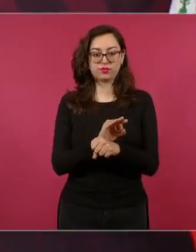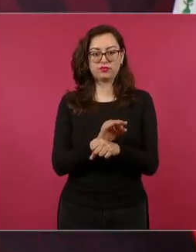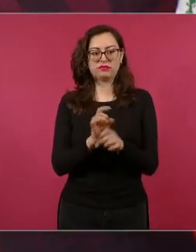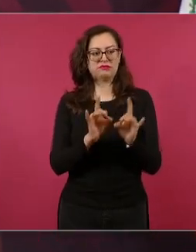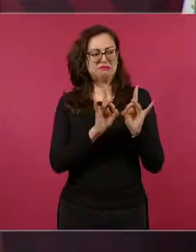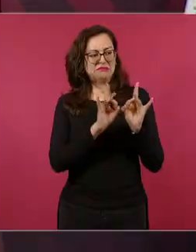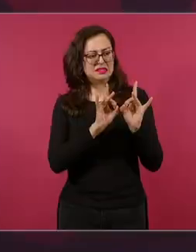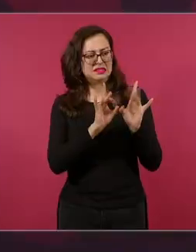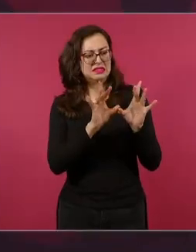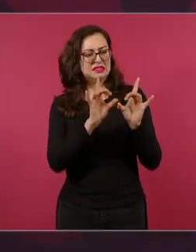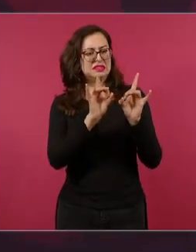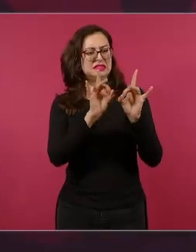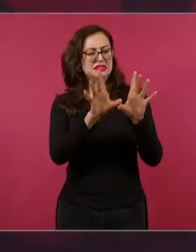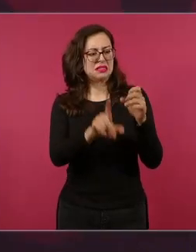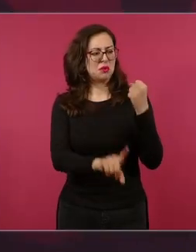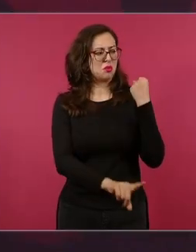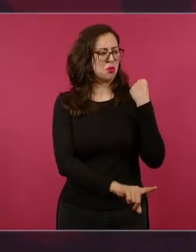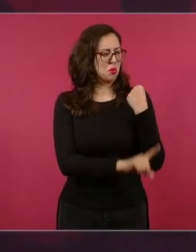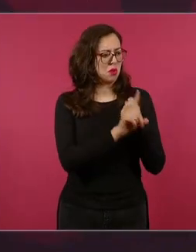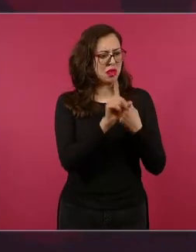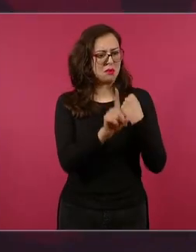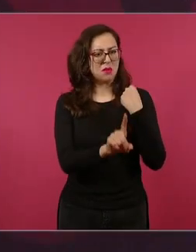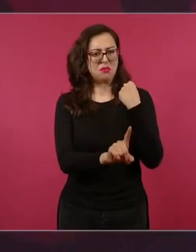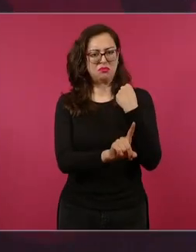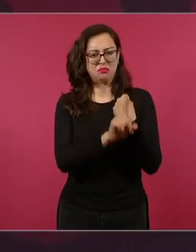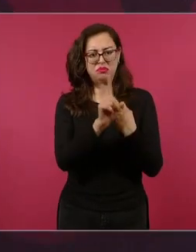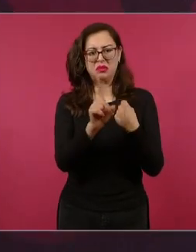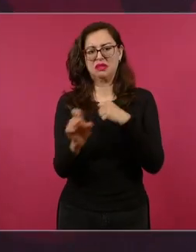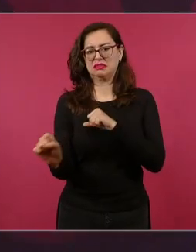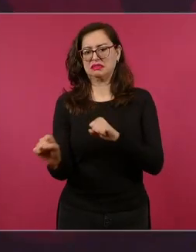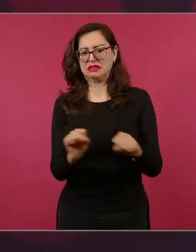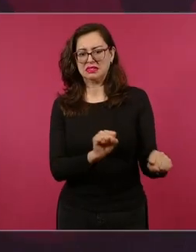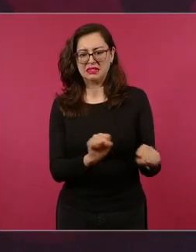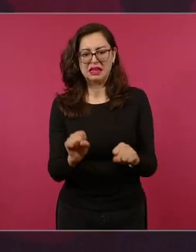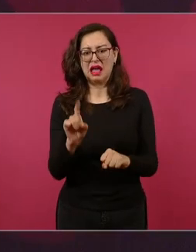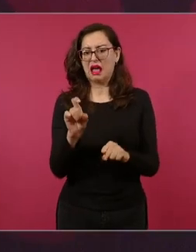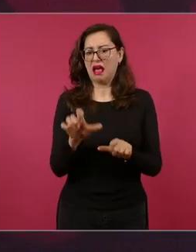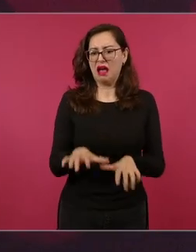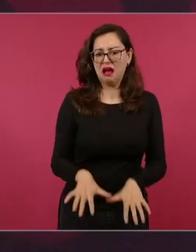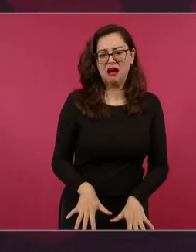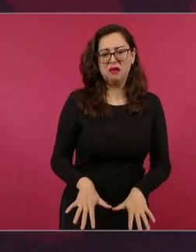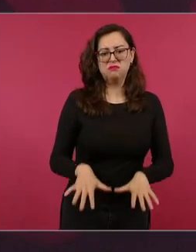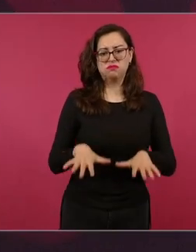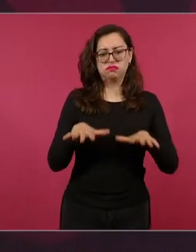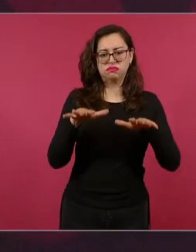calamidades temblores temblores inundaciones